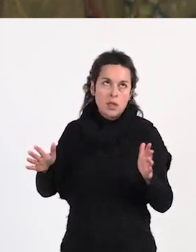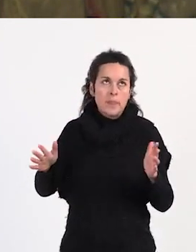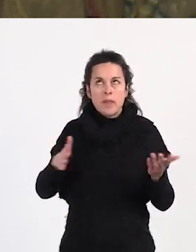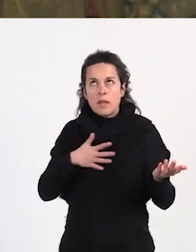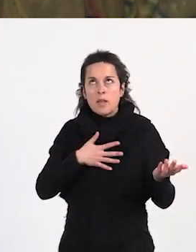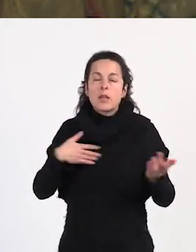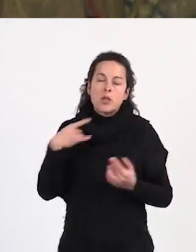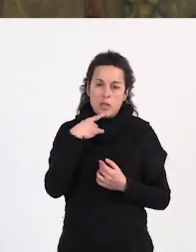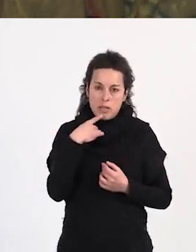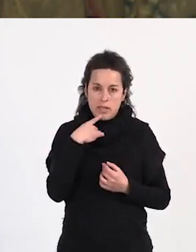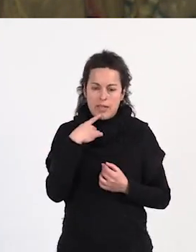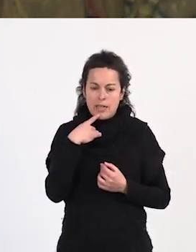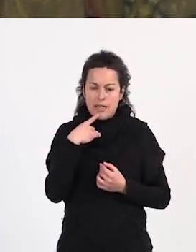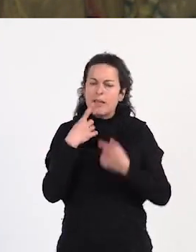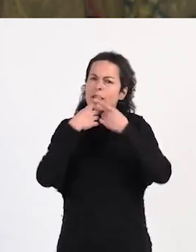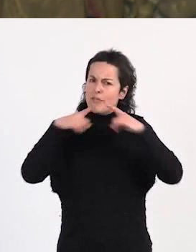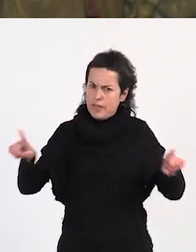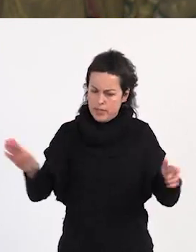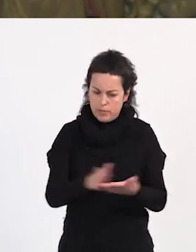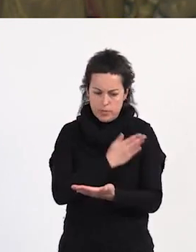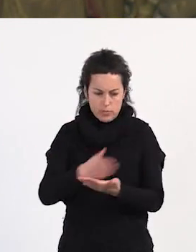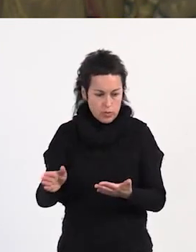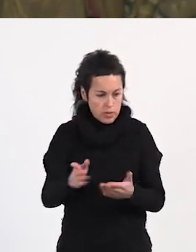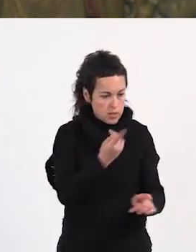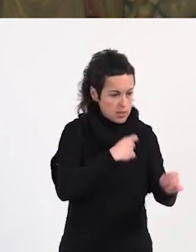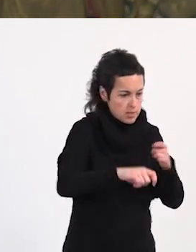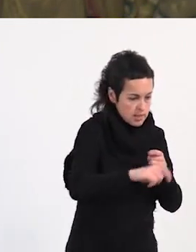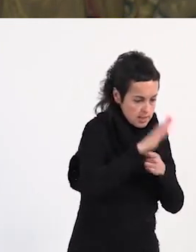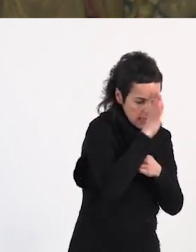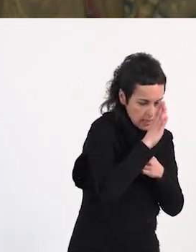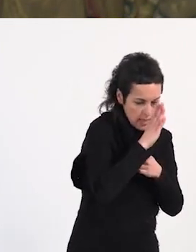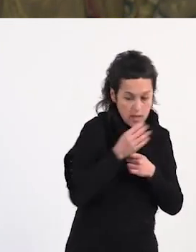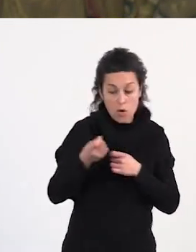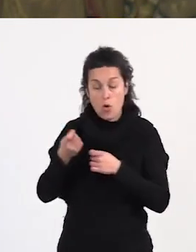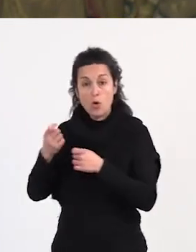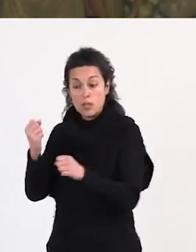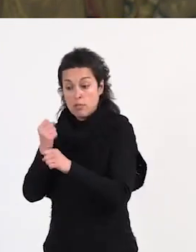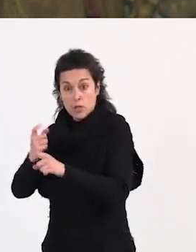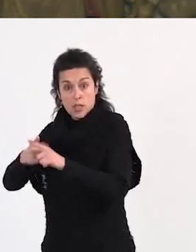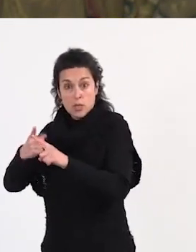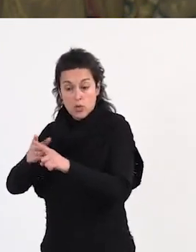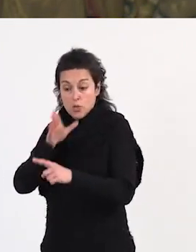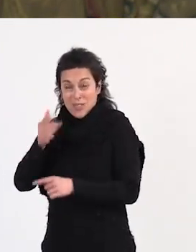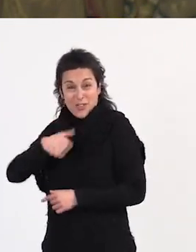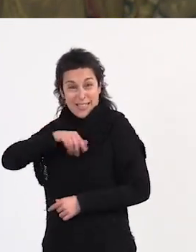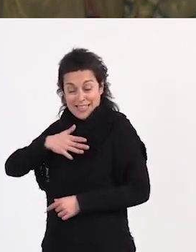quiero decir, hay una diferencia absoluta entre la situación de trata y las trabajadoras sexuales que ejercemos el trabajo por decisión propia. Y